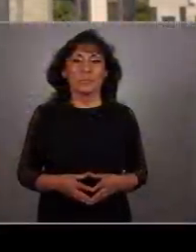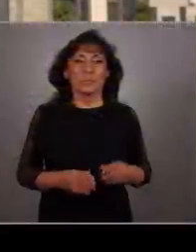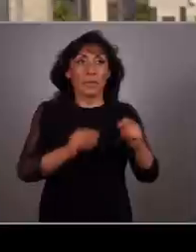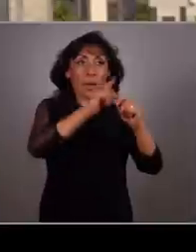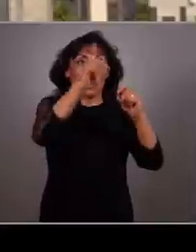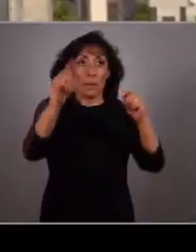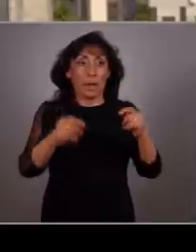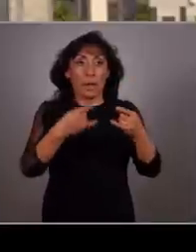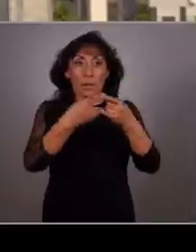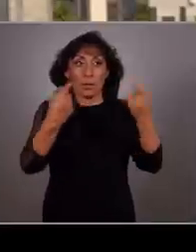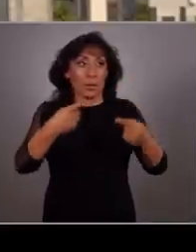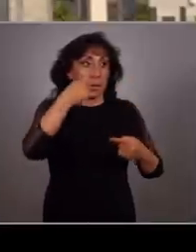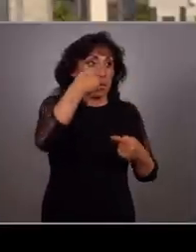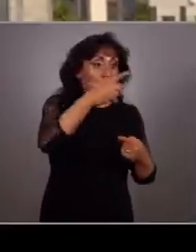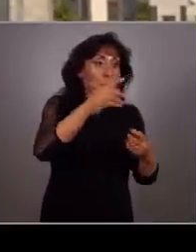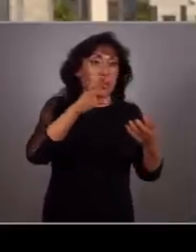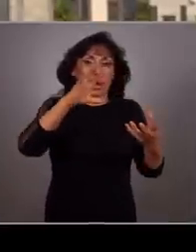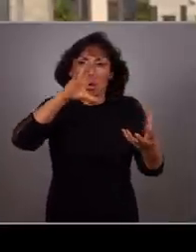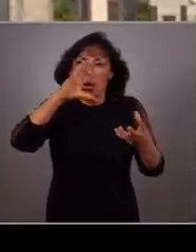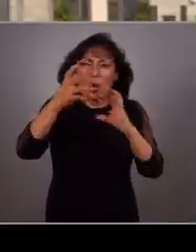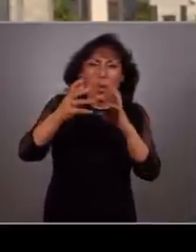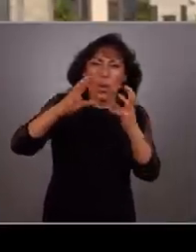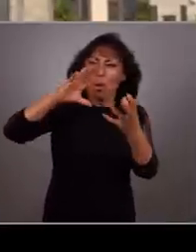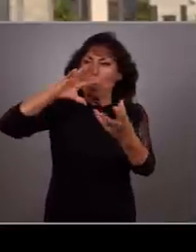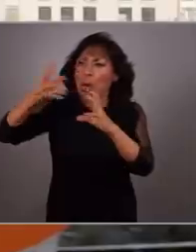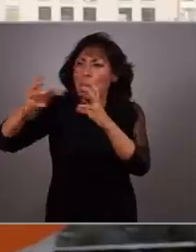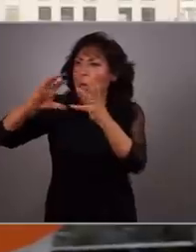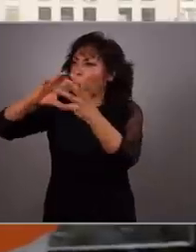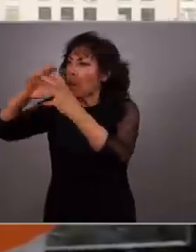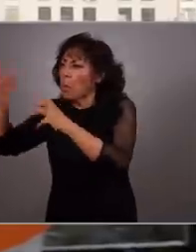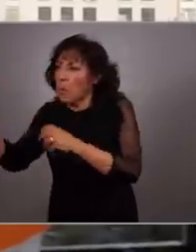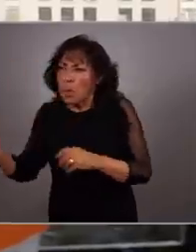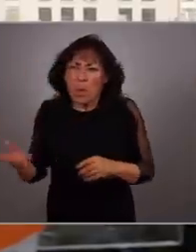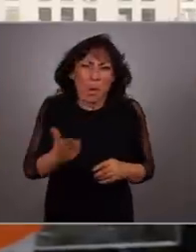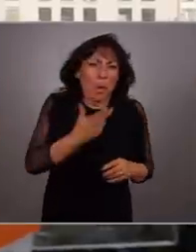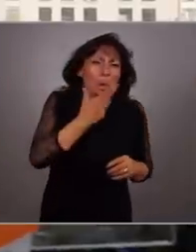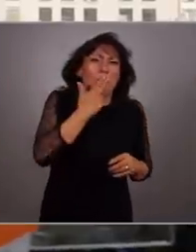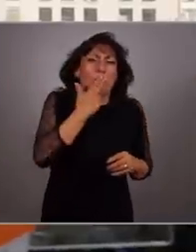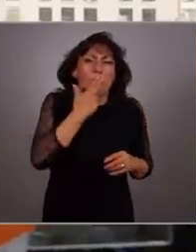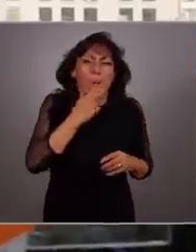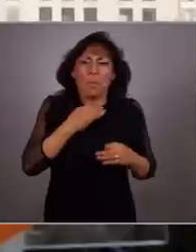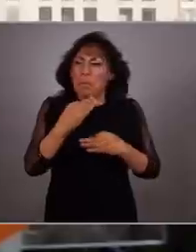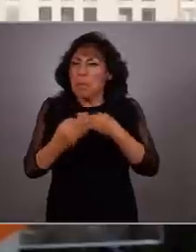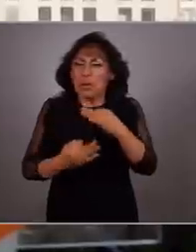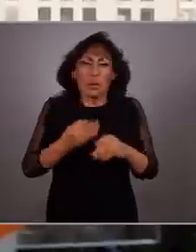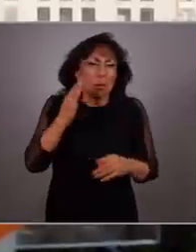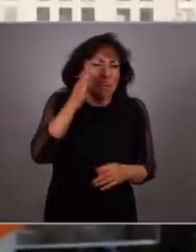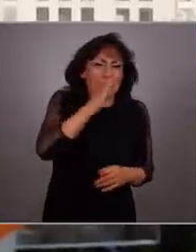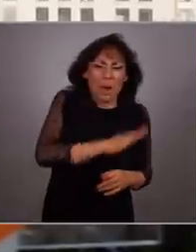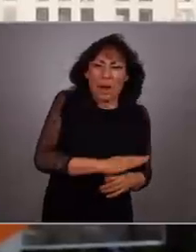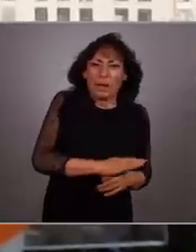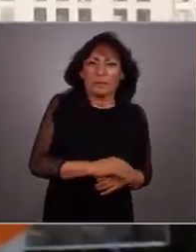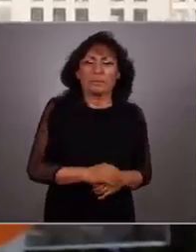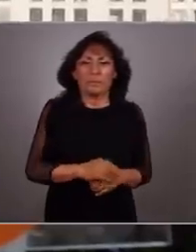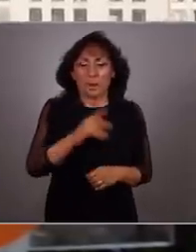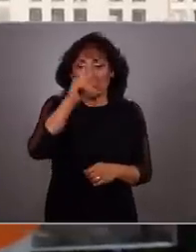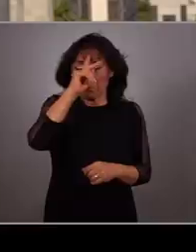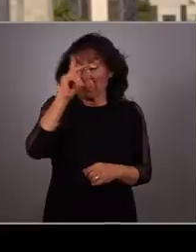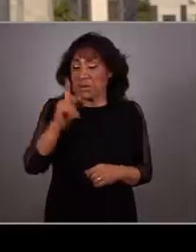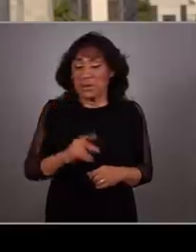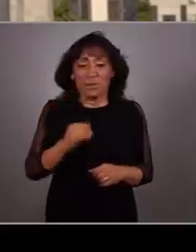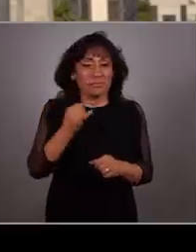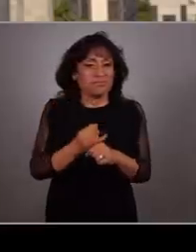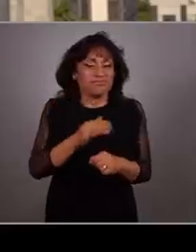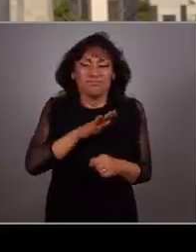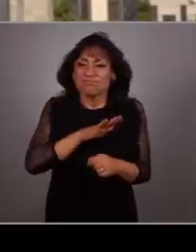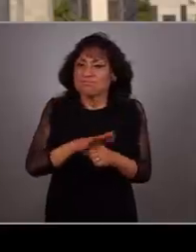La historia de México ha estado marcada por momentos límites. Momentos en los que las cosas estaban tan mal